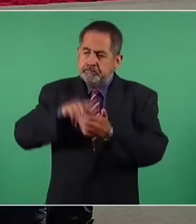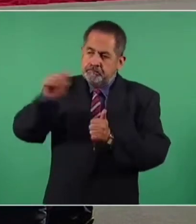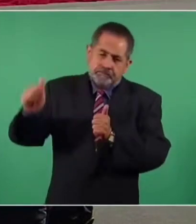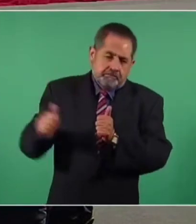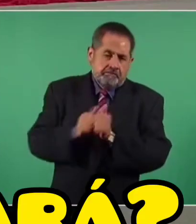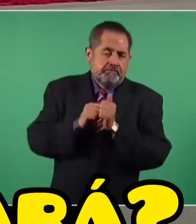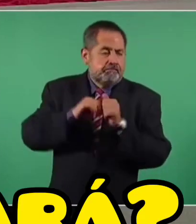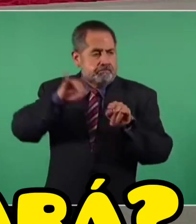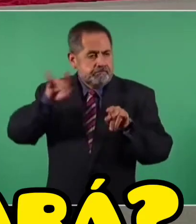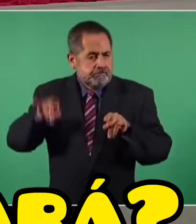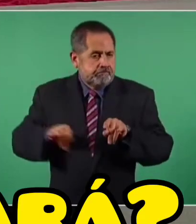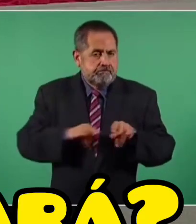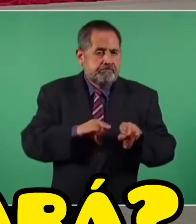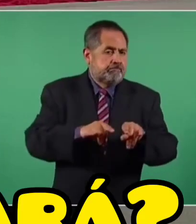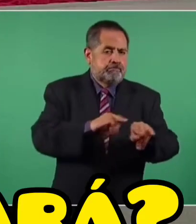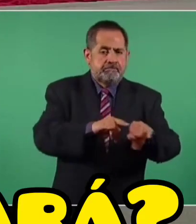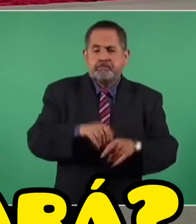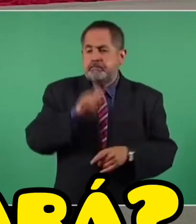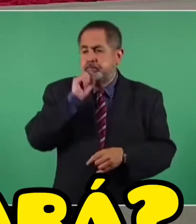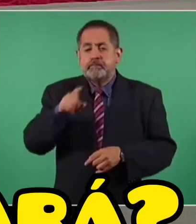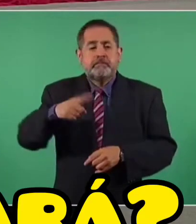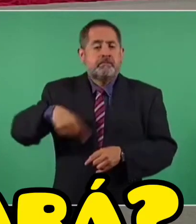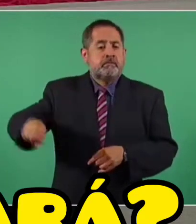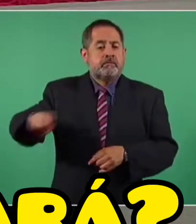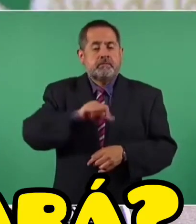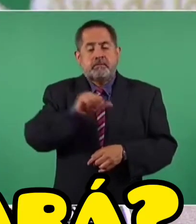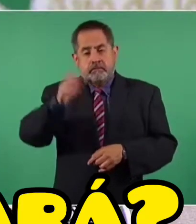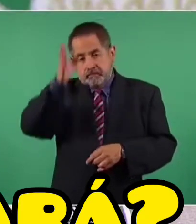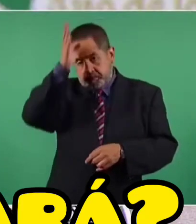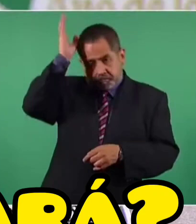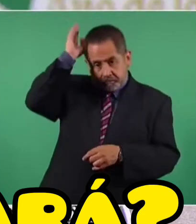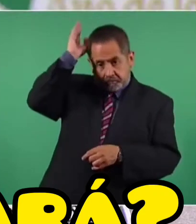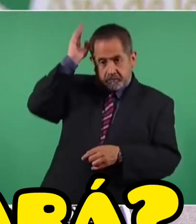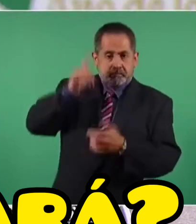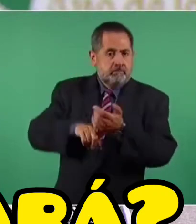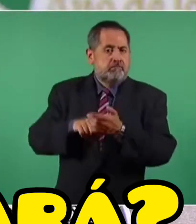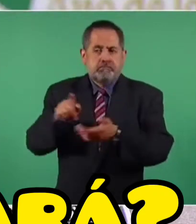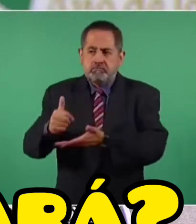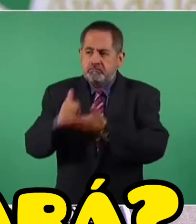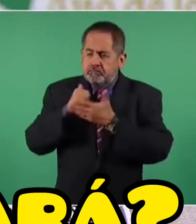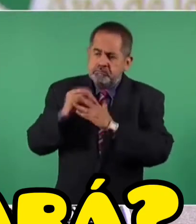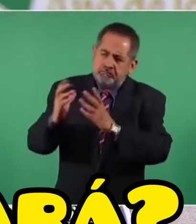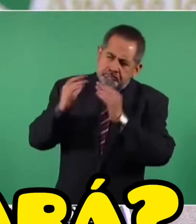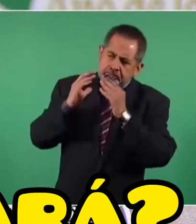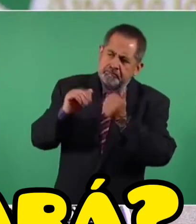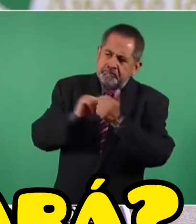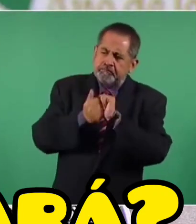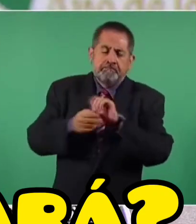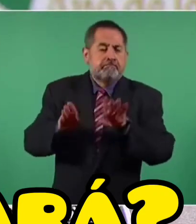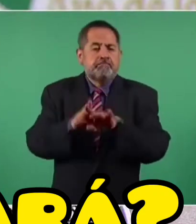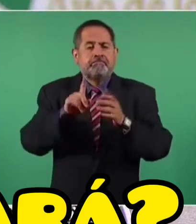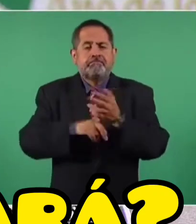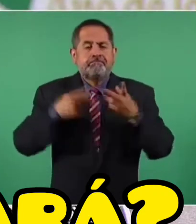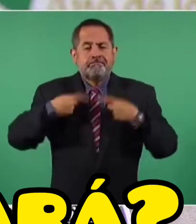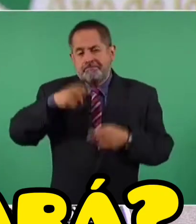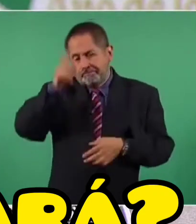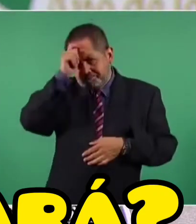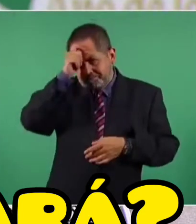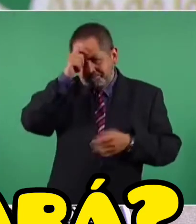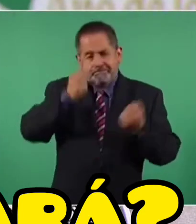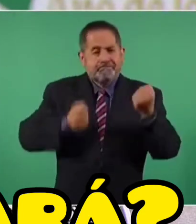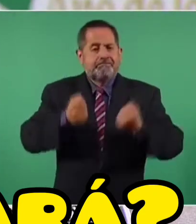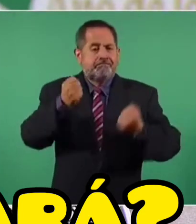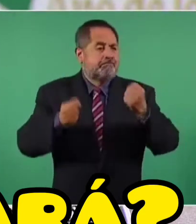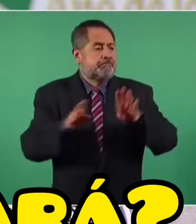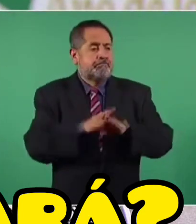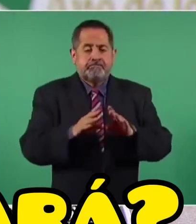ruta, y al H-Cuerpo de Bomberos, quienes ayudaron en la capacitación a choferes y repartidores sobre el